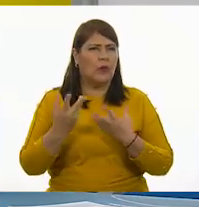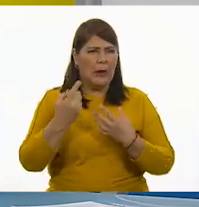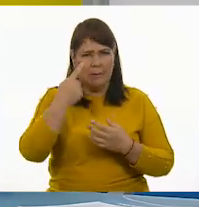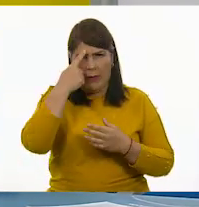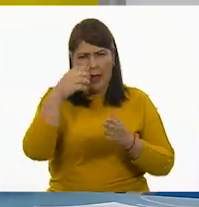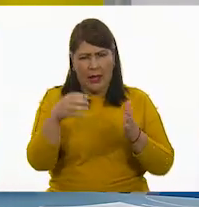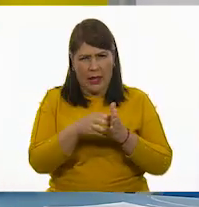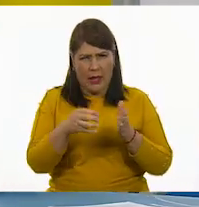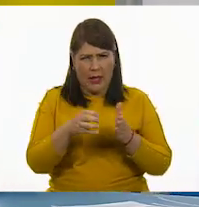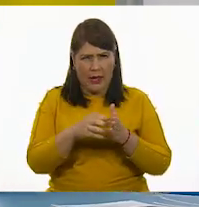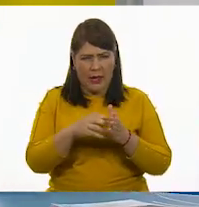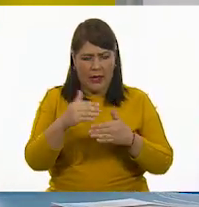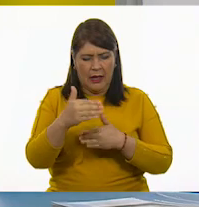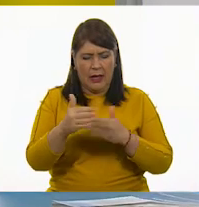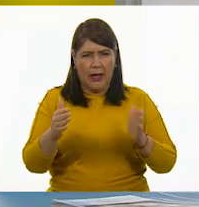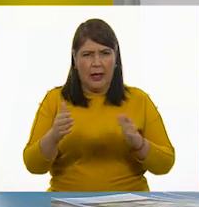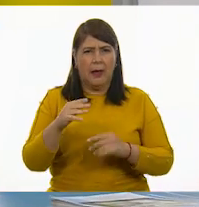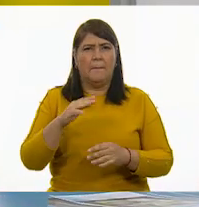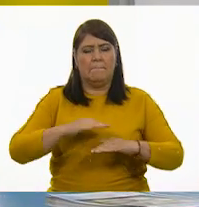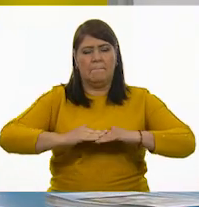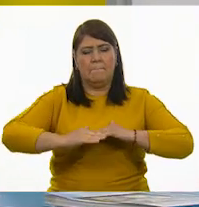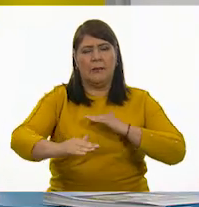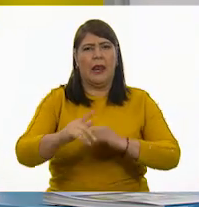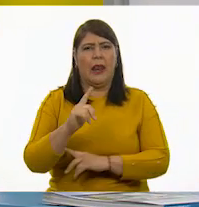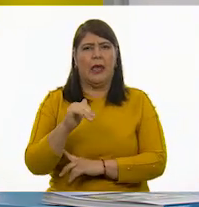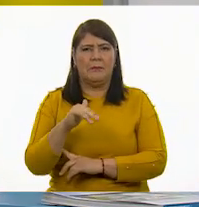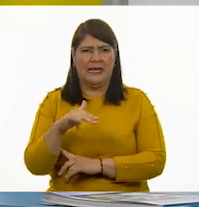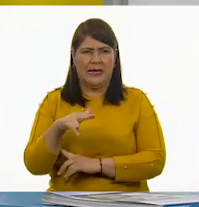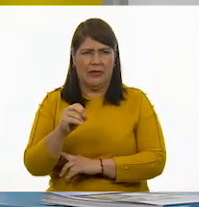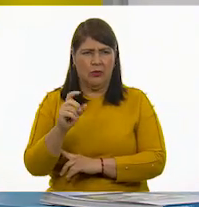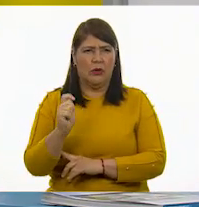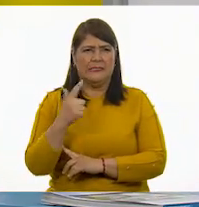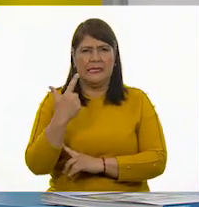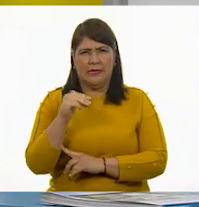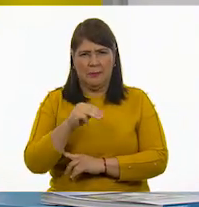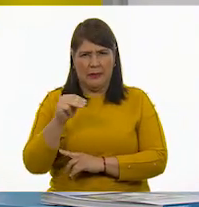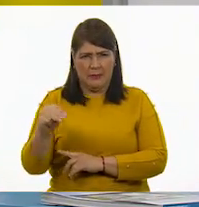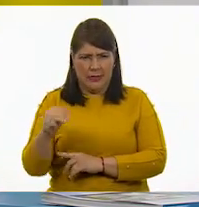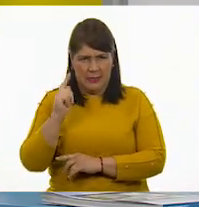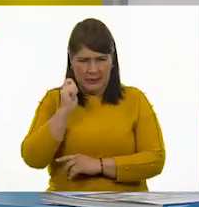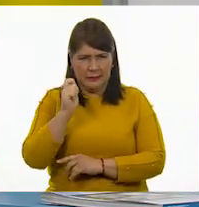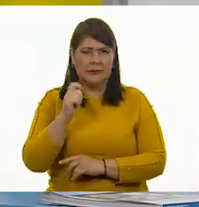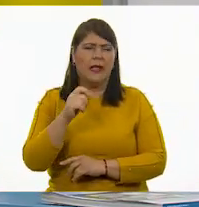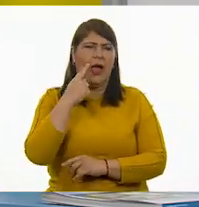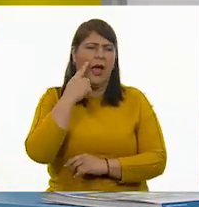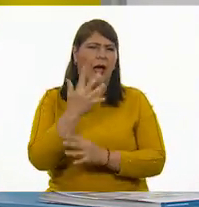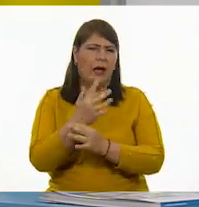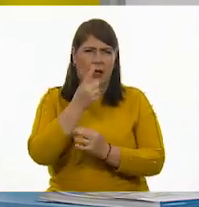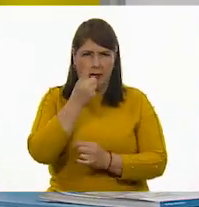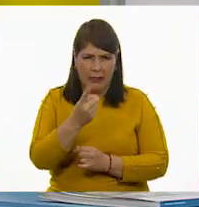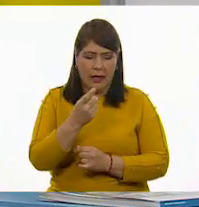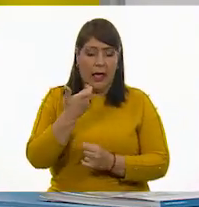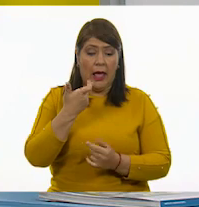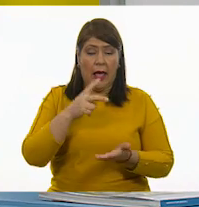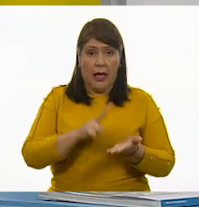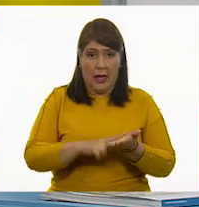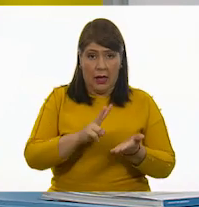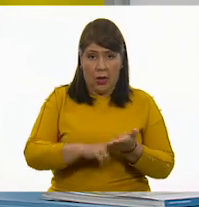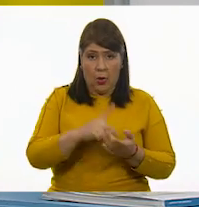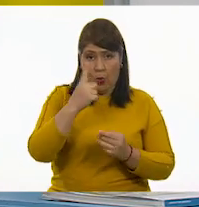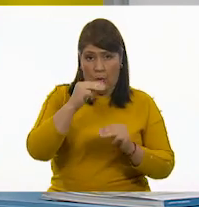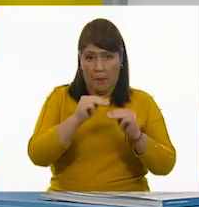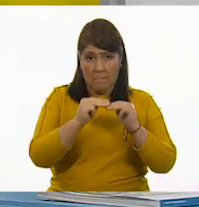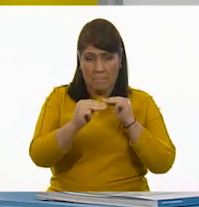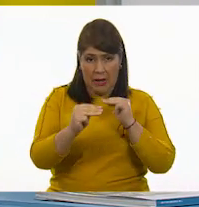tipo de piso laminado, que es el de 7 milímetros? Y ahí nos estaba diciendo, o nos dice, que el costo del metro